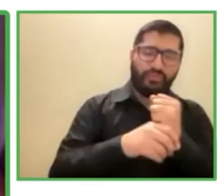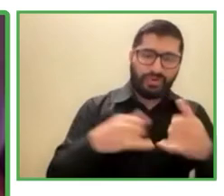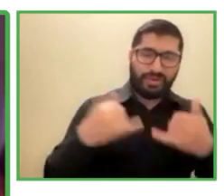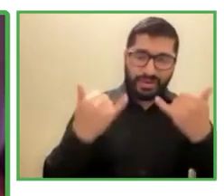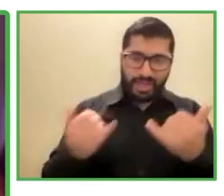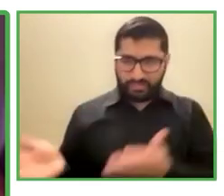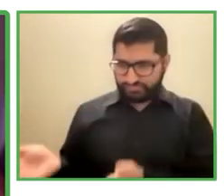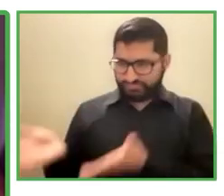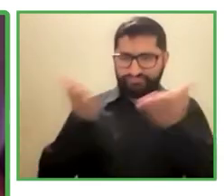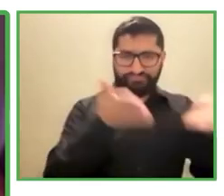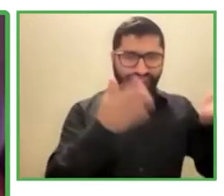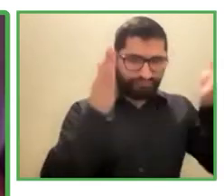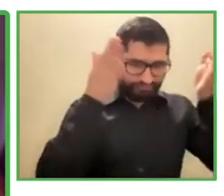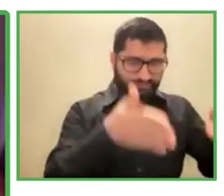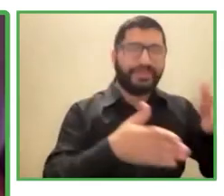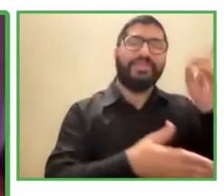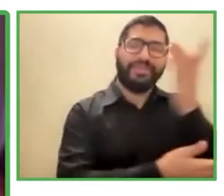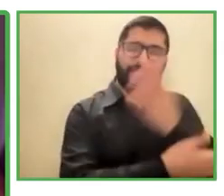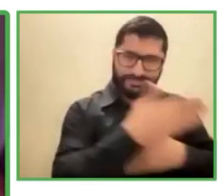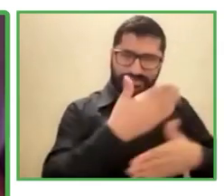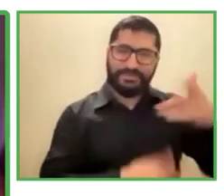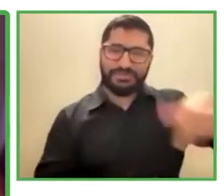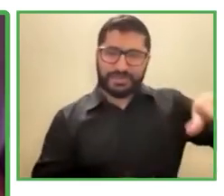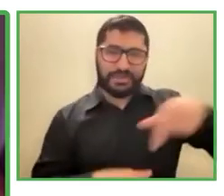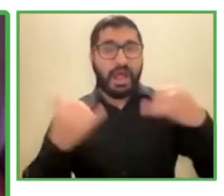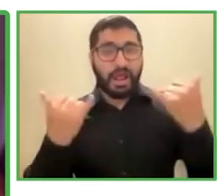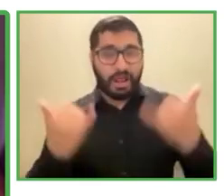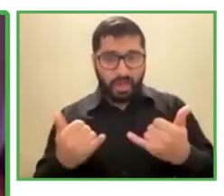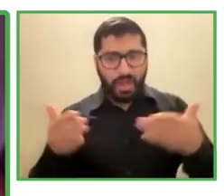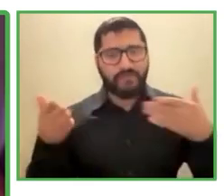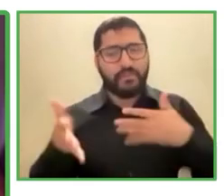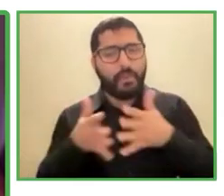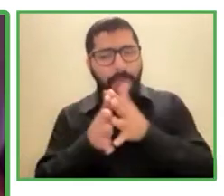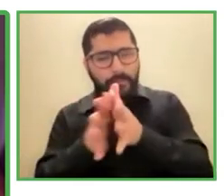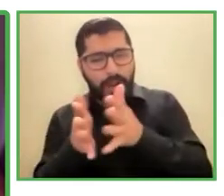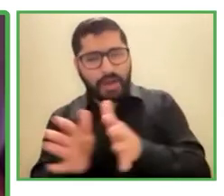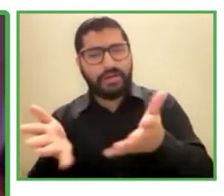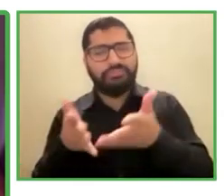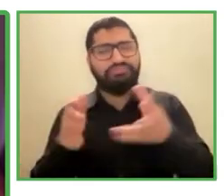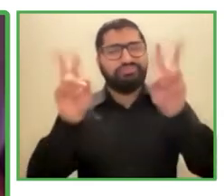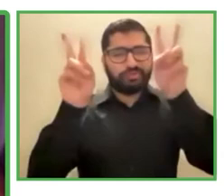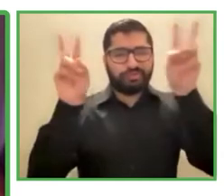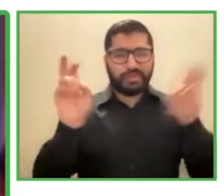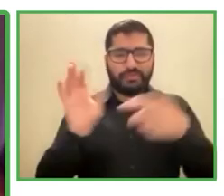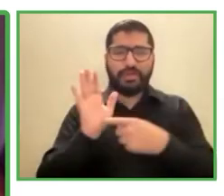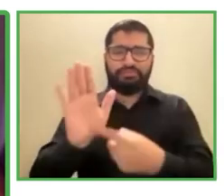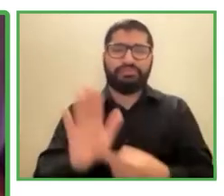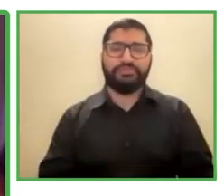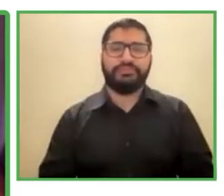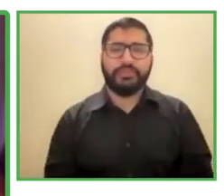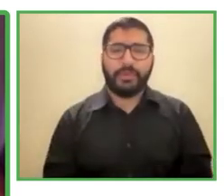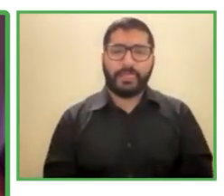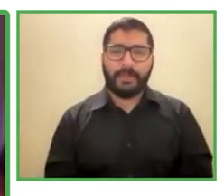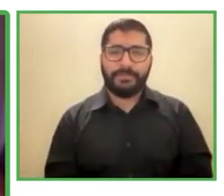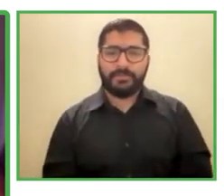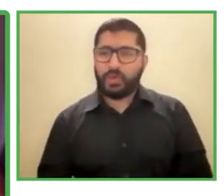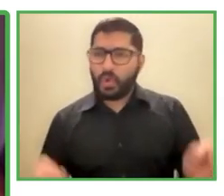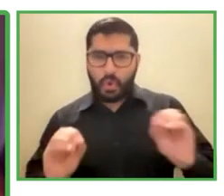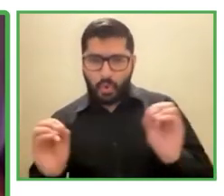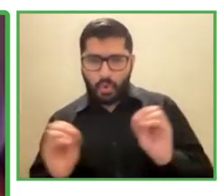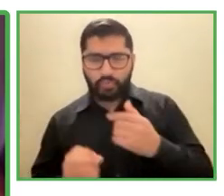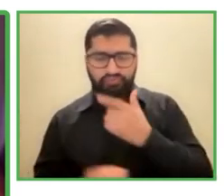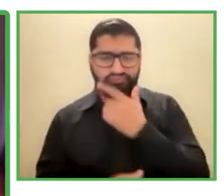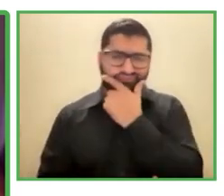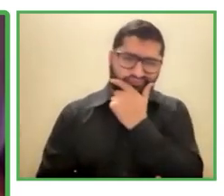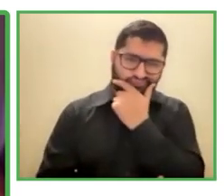es un poco el tema que vamos a abordar en esta presentación es sin duda un emprendimiento bastante innovador